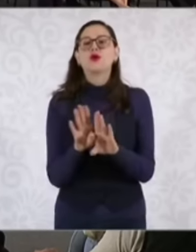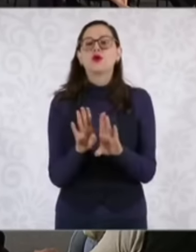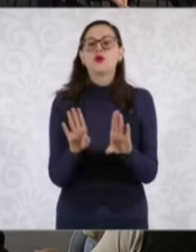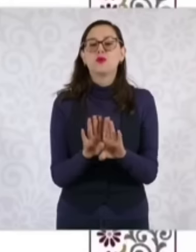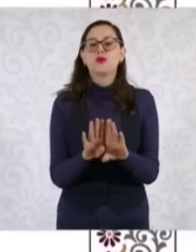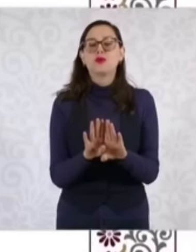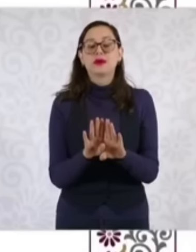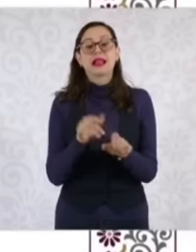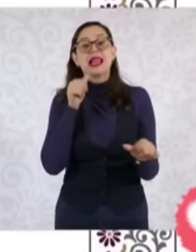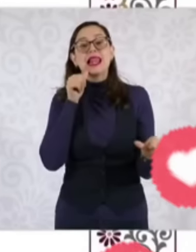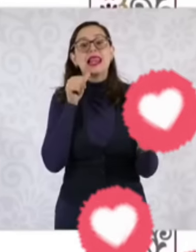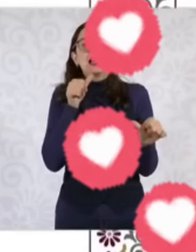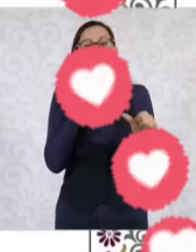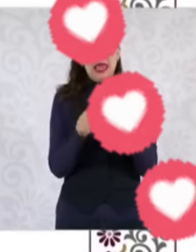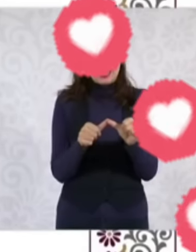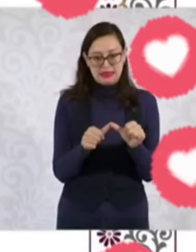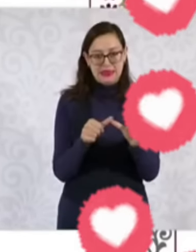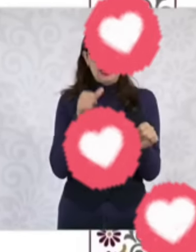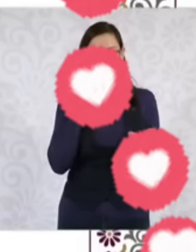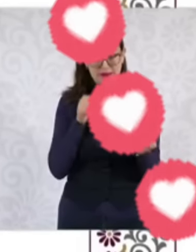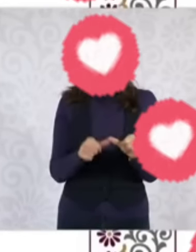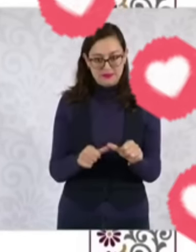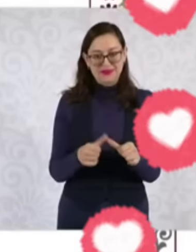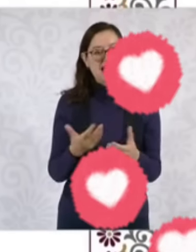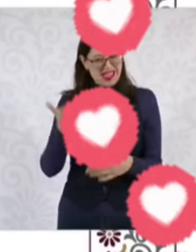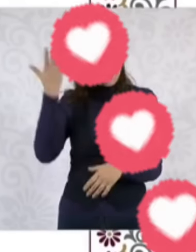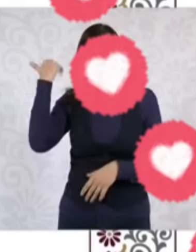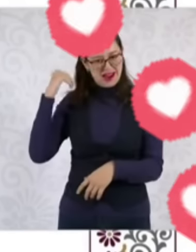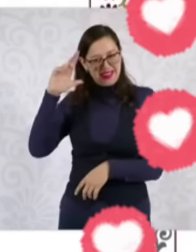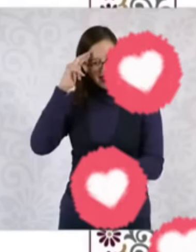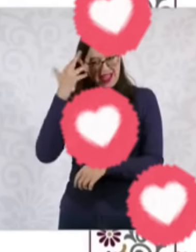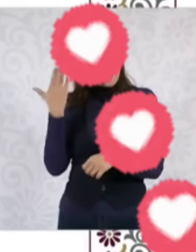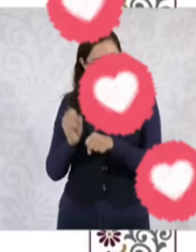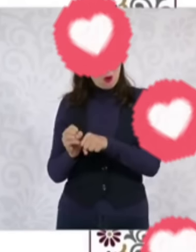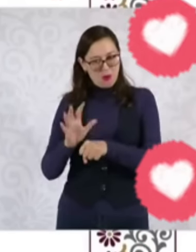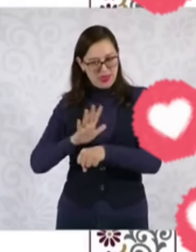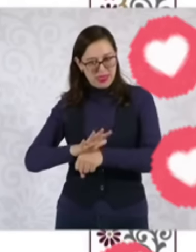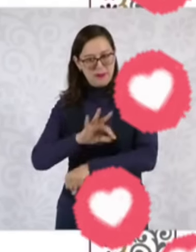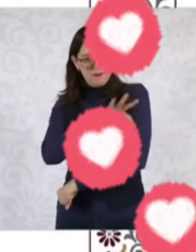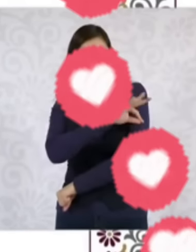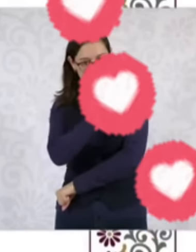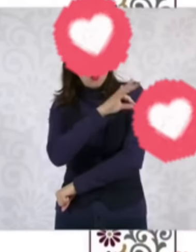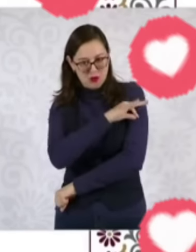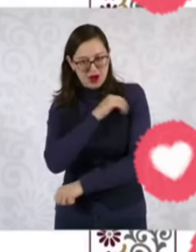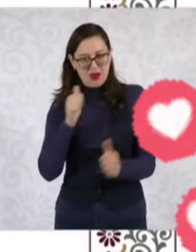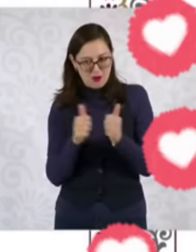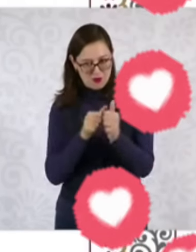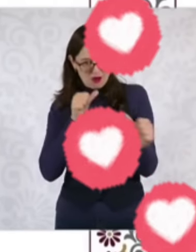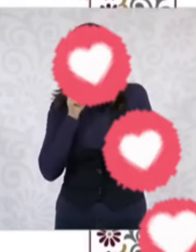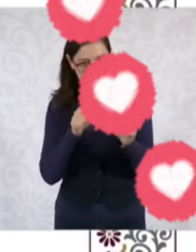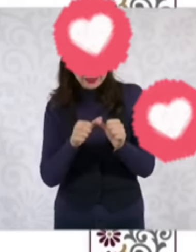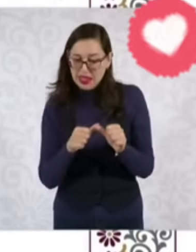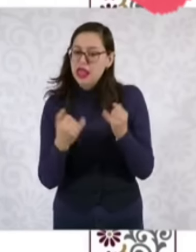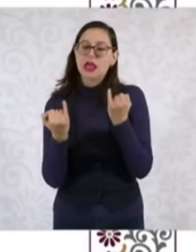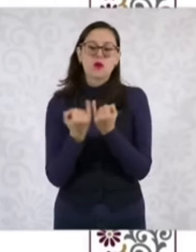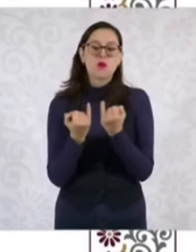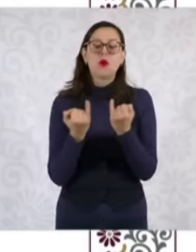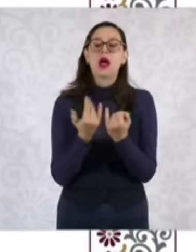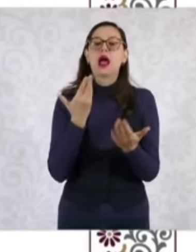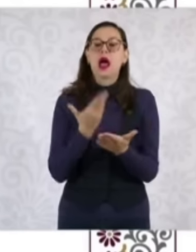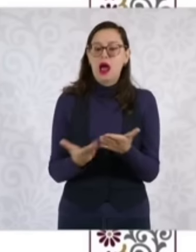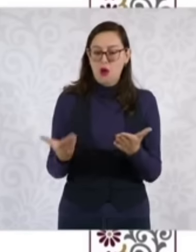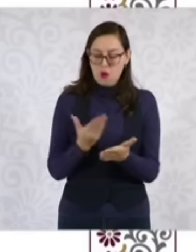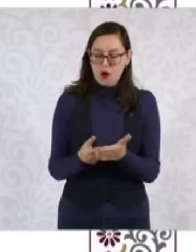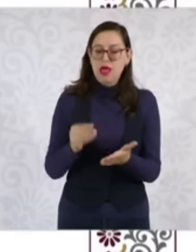registrarnos por letra. ¿Cómo nos vacunamos para el COVID? Así lo vamos a realizar. También realizamos de esta manera el